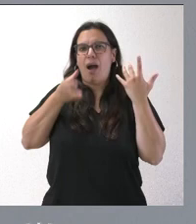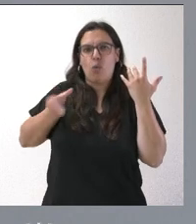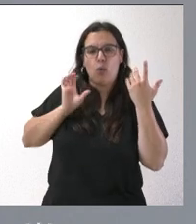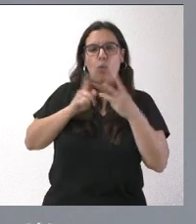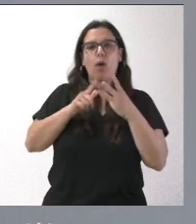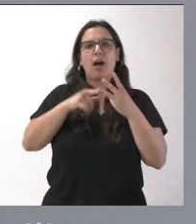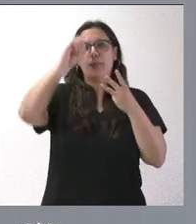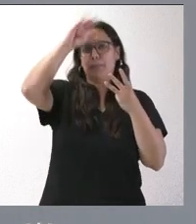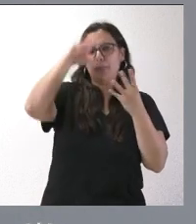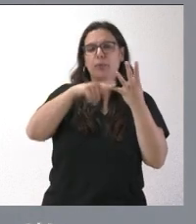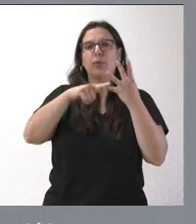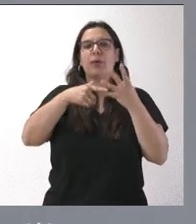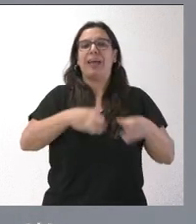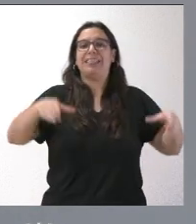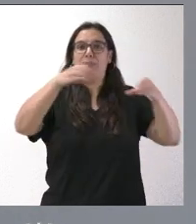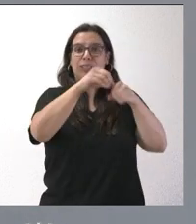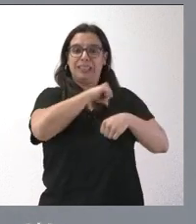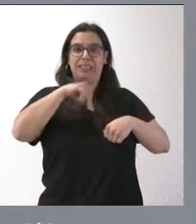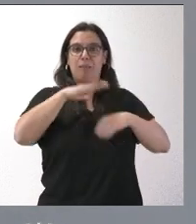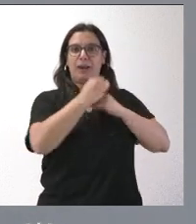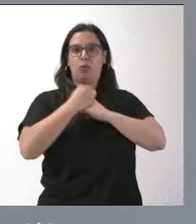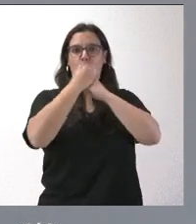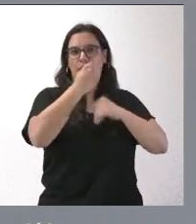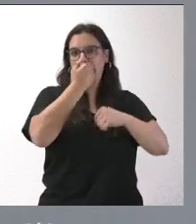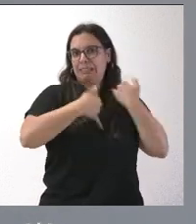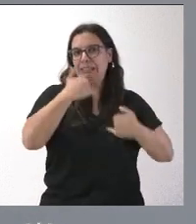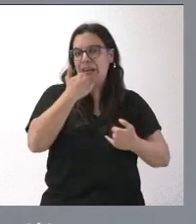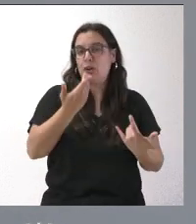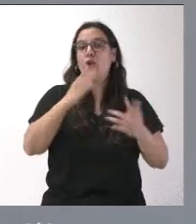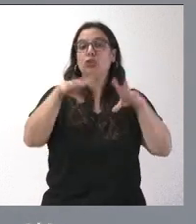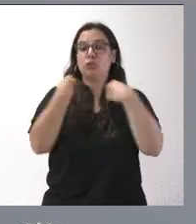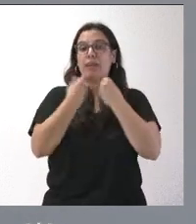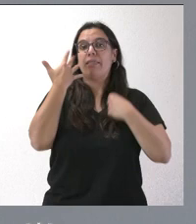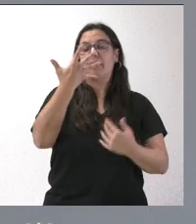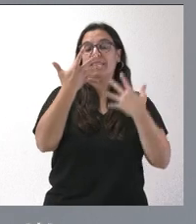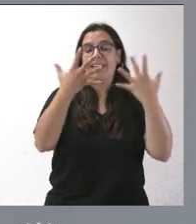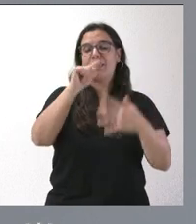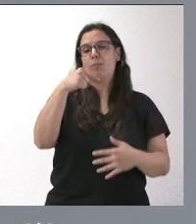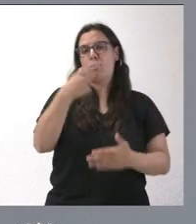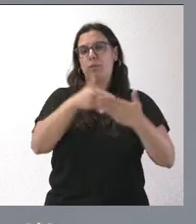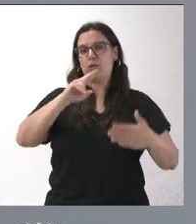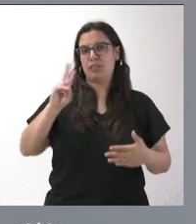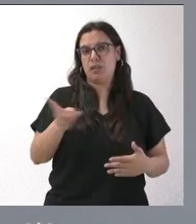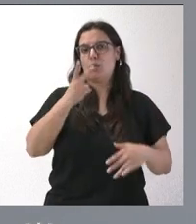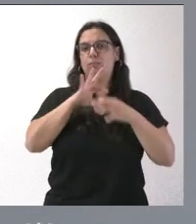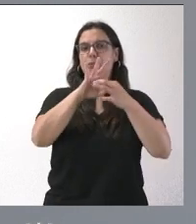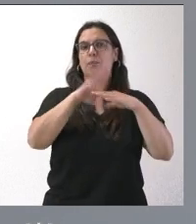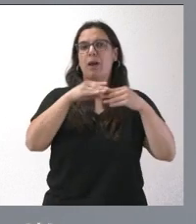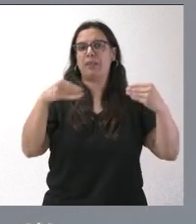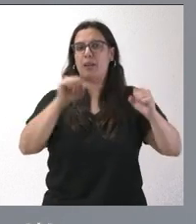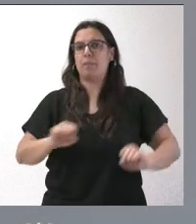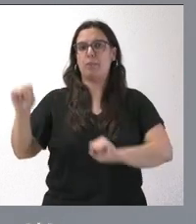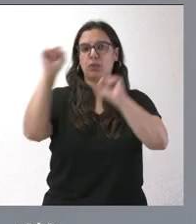frontal de luz y botiquín individual. En total, como les digo, 10,1 millones de euros en materia de protección